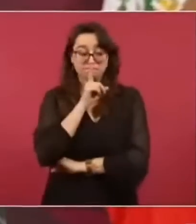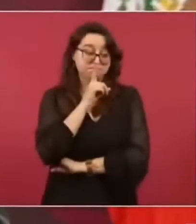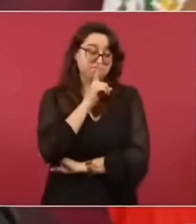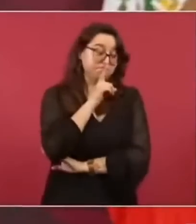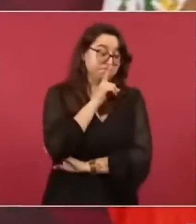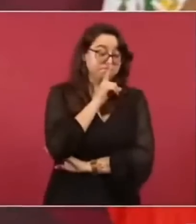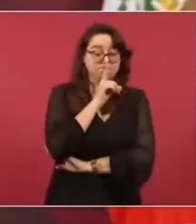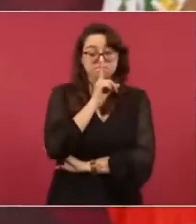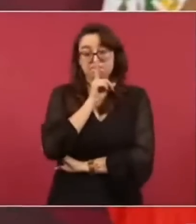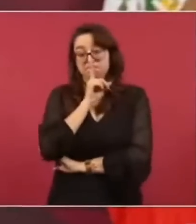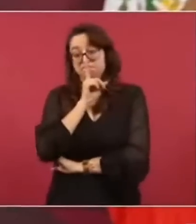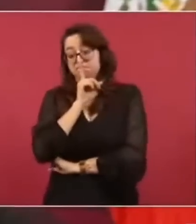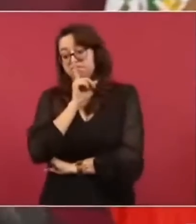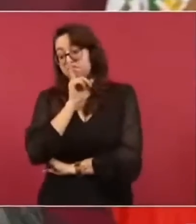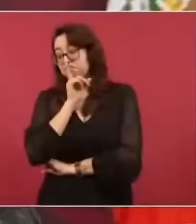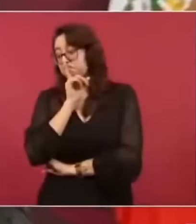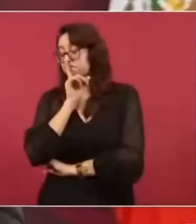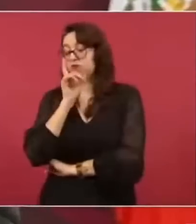defienden